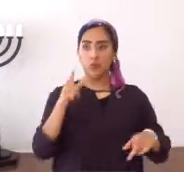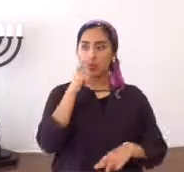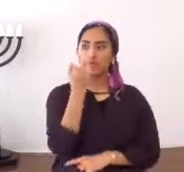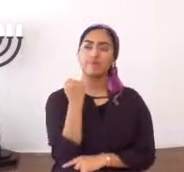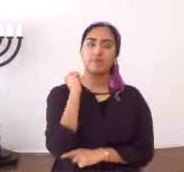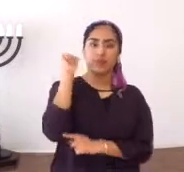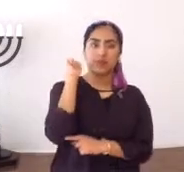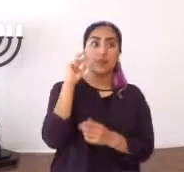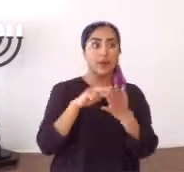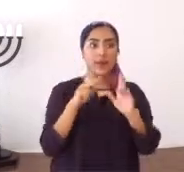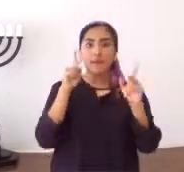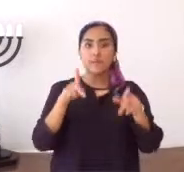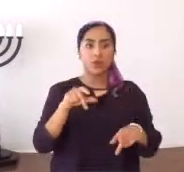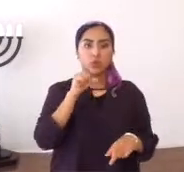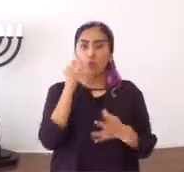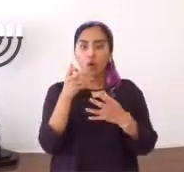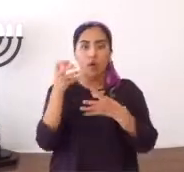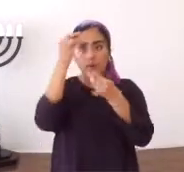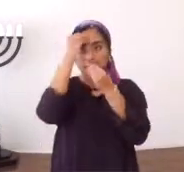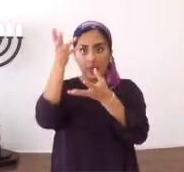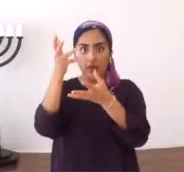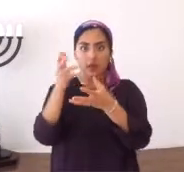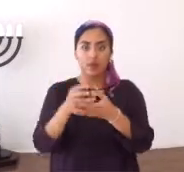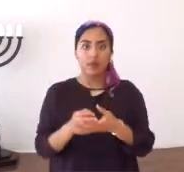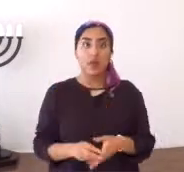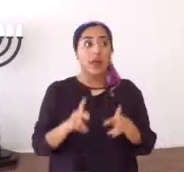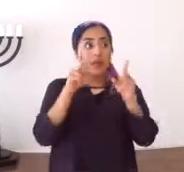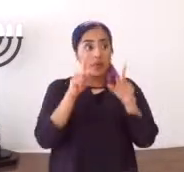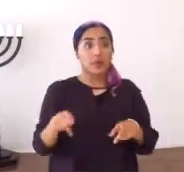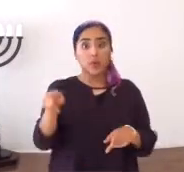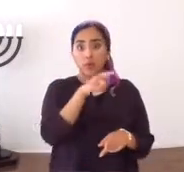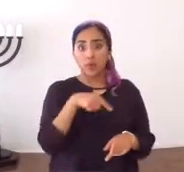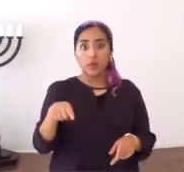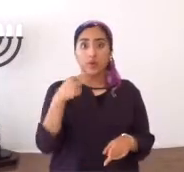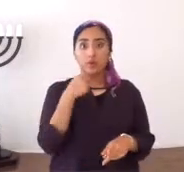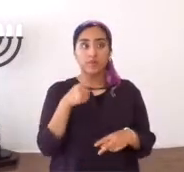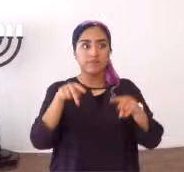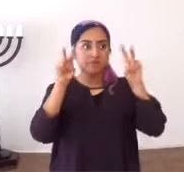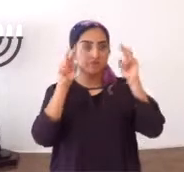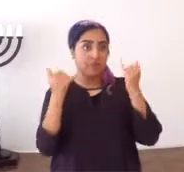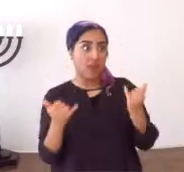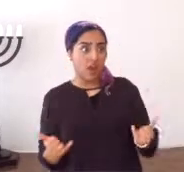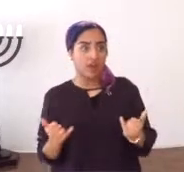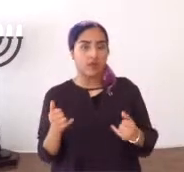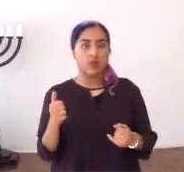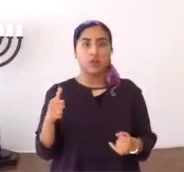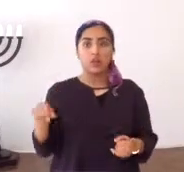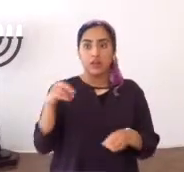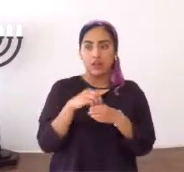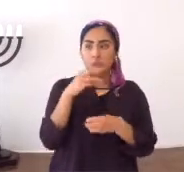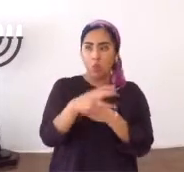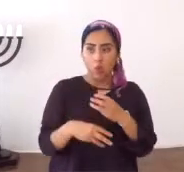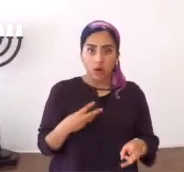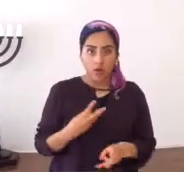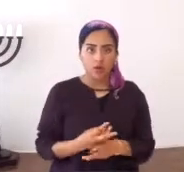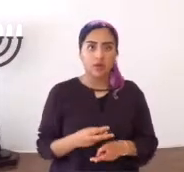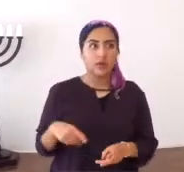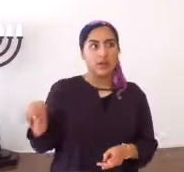y dirás a los rebeldes, se da cuenta, gente que no quiere obedecer, gente que se dice, ahora,